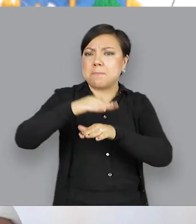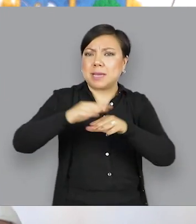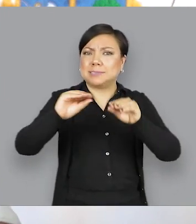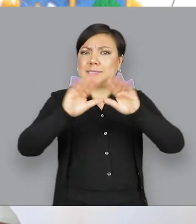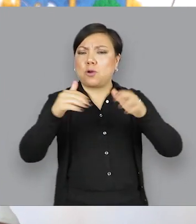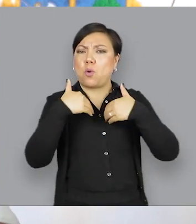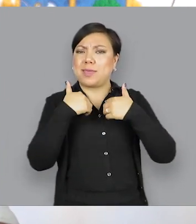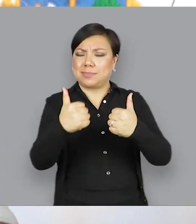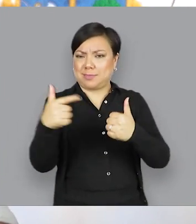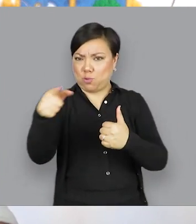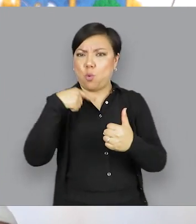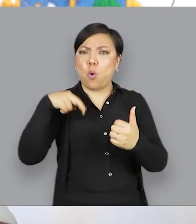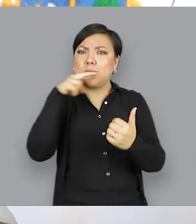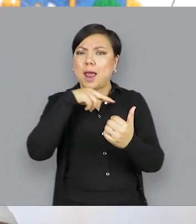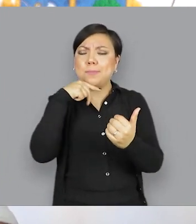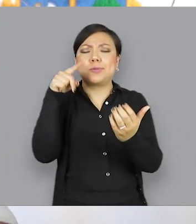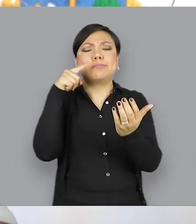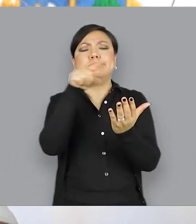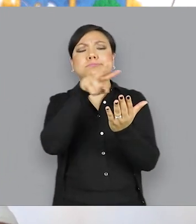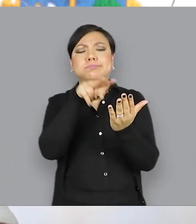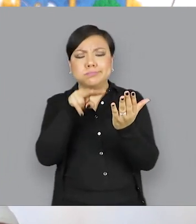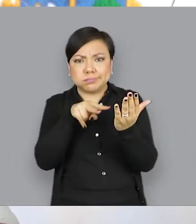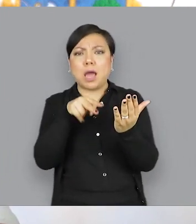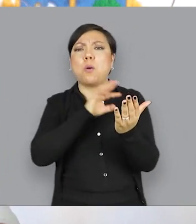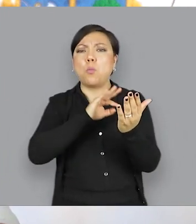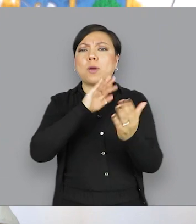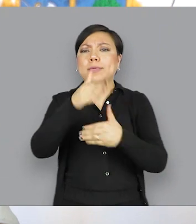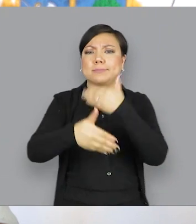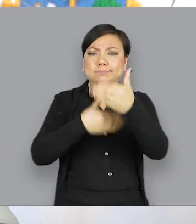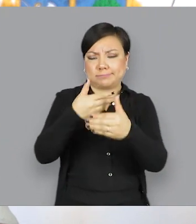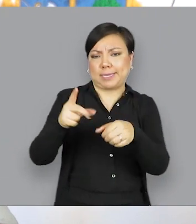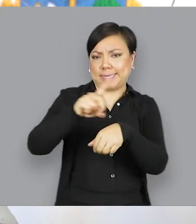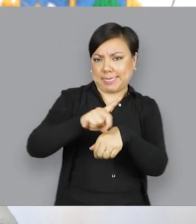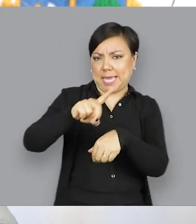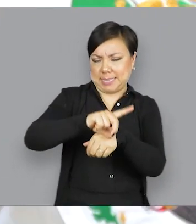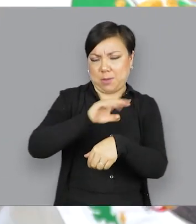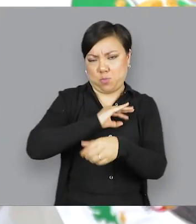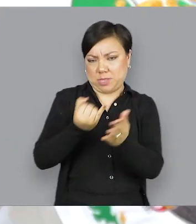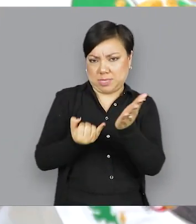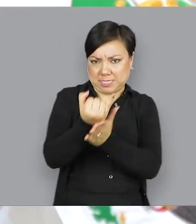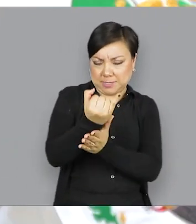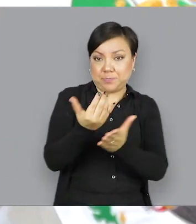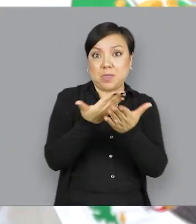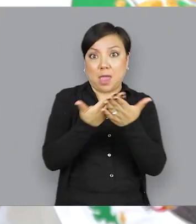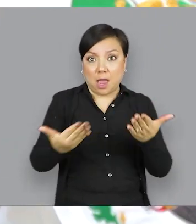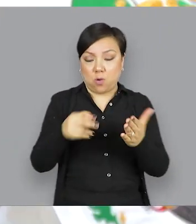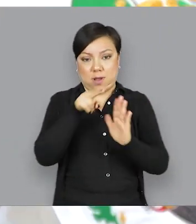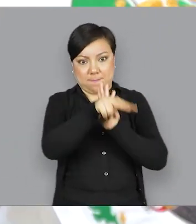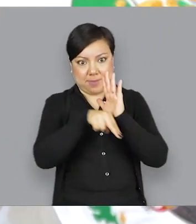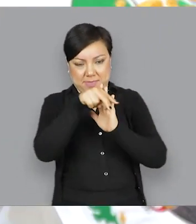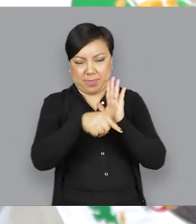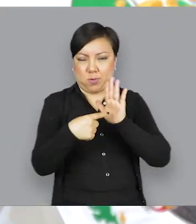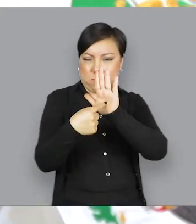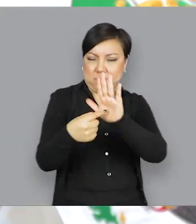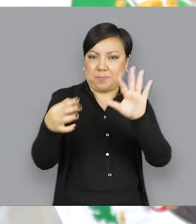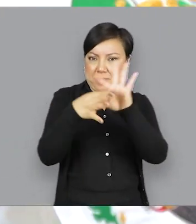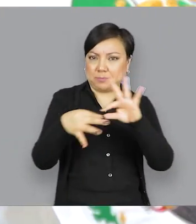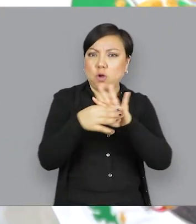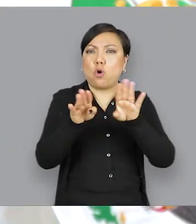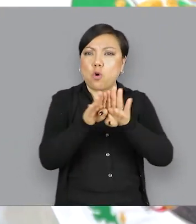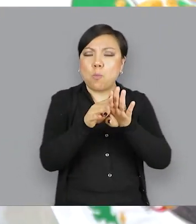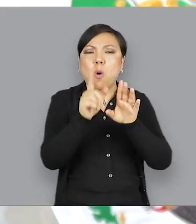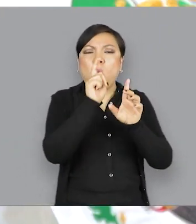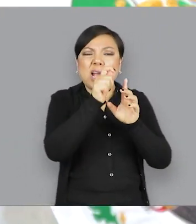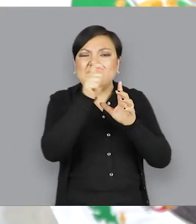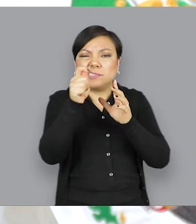para que puedas realizar una consulta rápida y tomes decisiones para tu día a día. Hoy dedicaremos esta emisión de la vocería a explicarte la